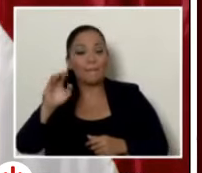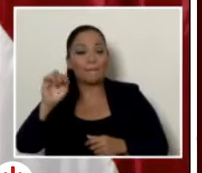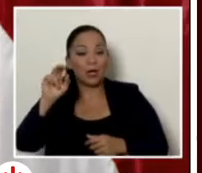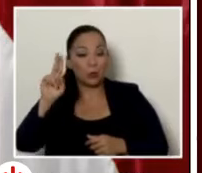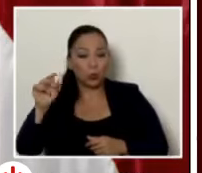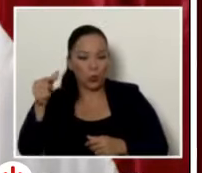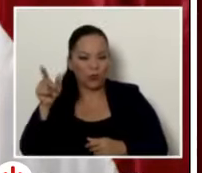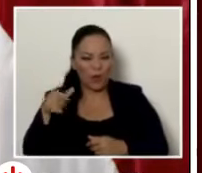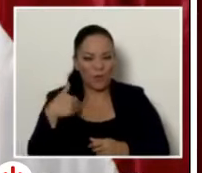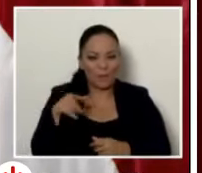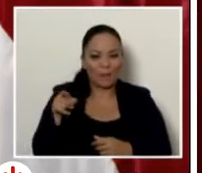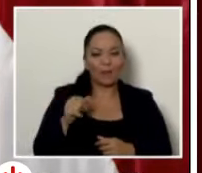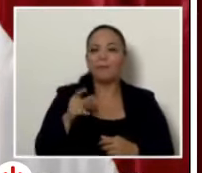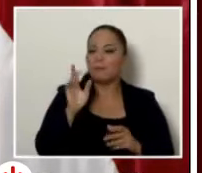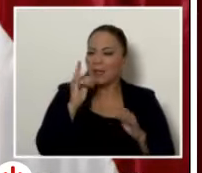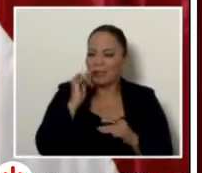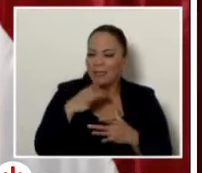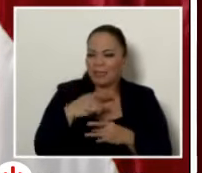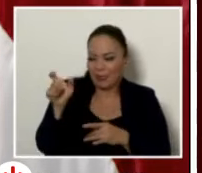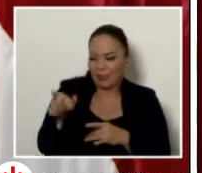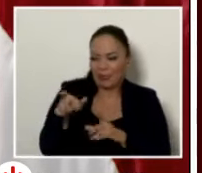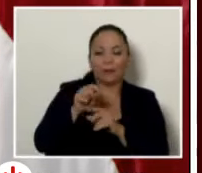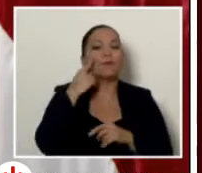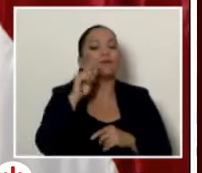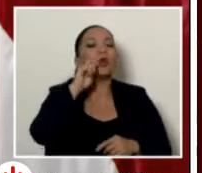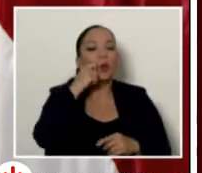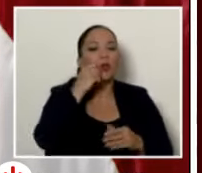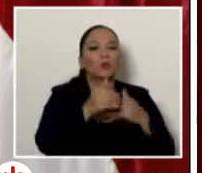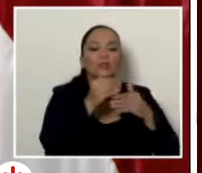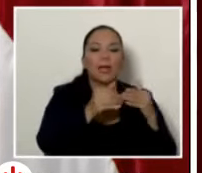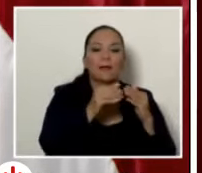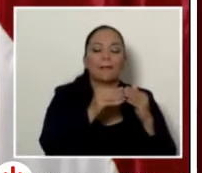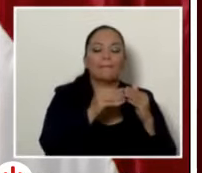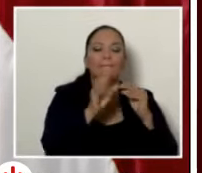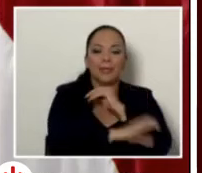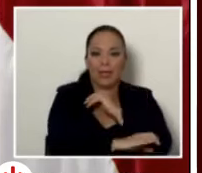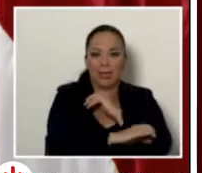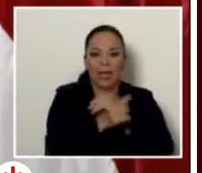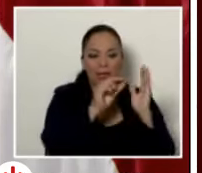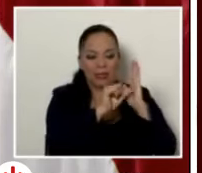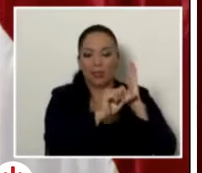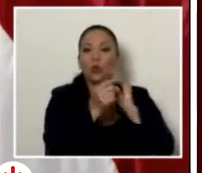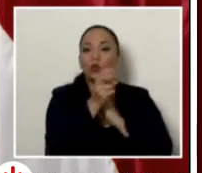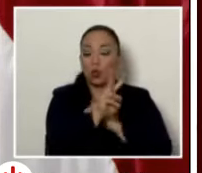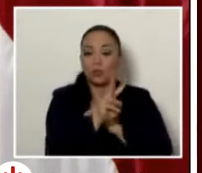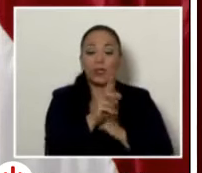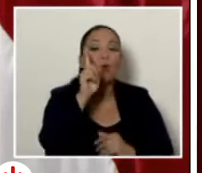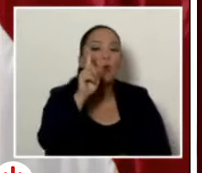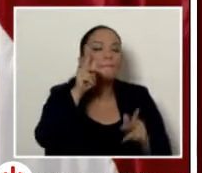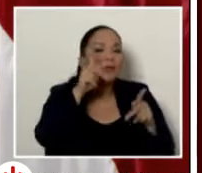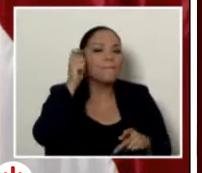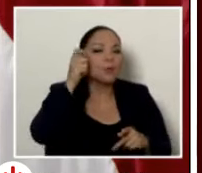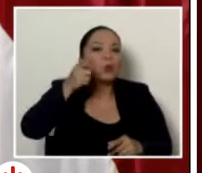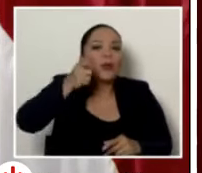utilizando el artículo 12 del código procesal penal el procurador un procurador de